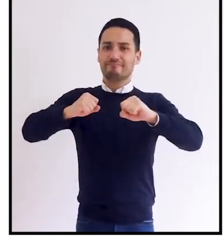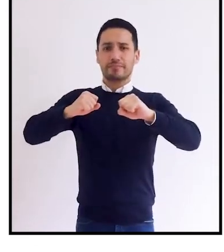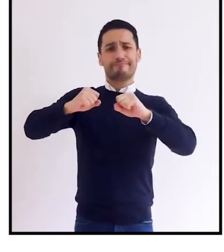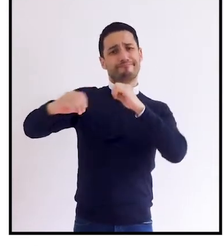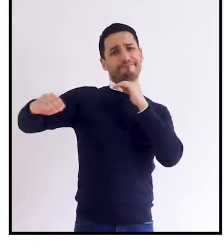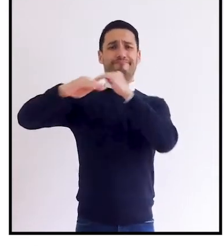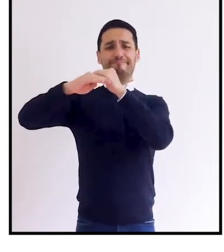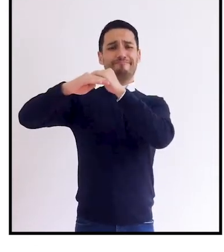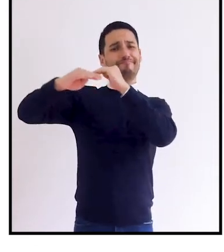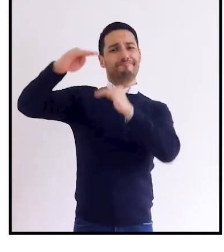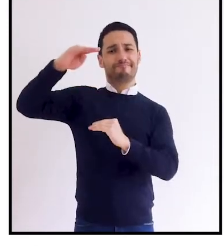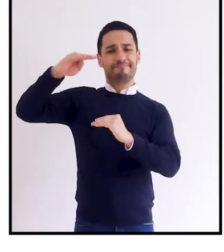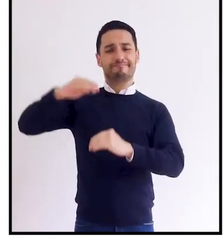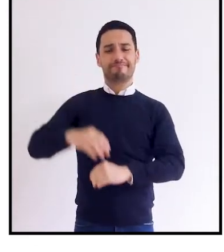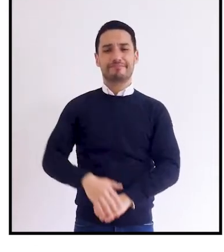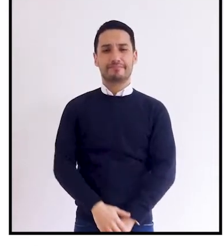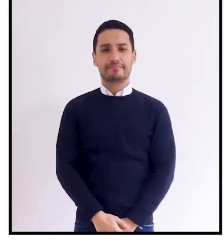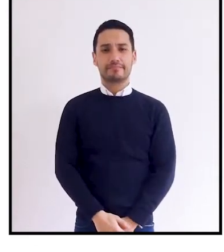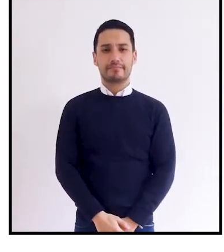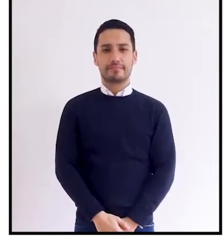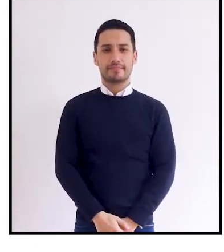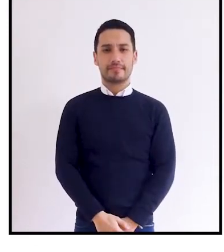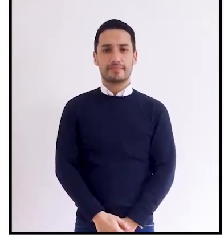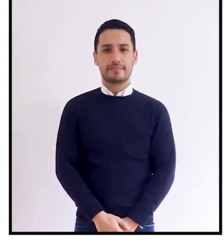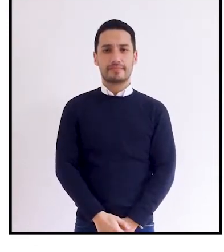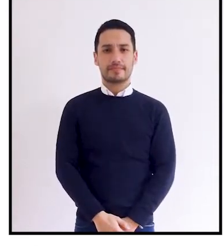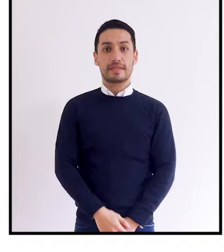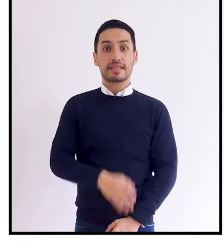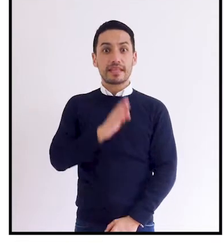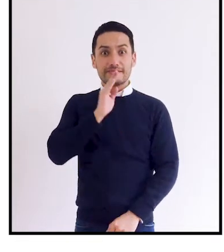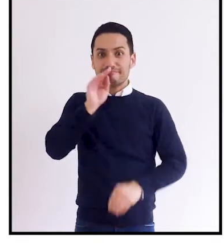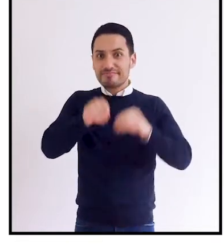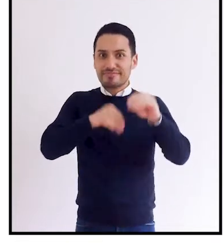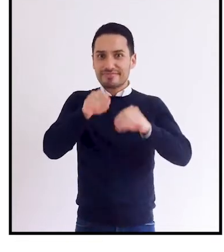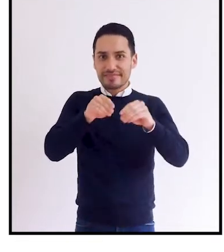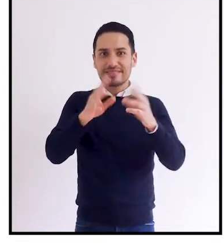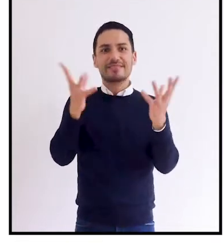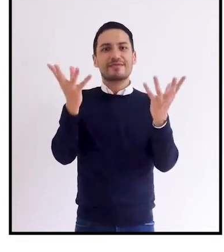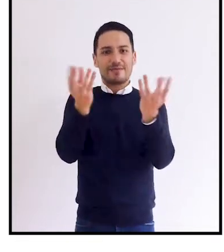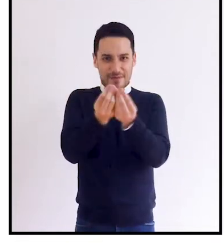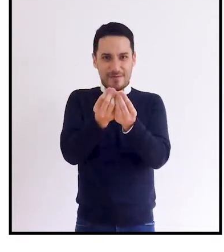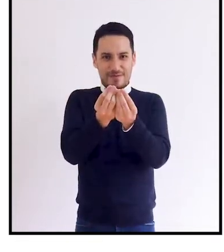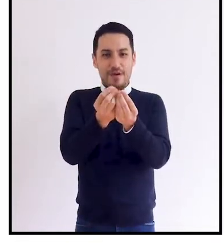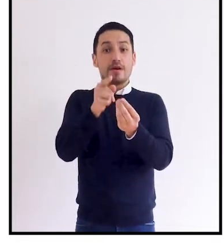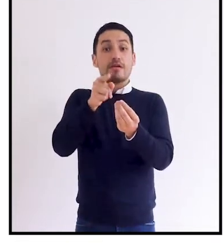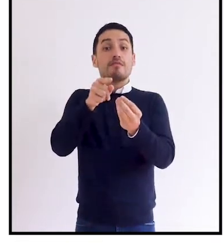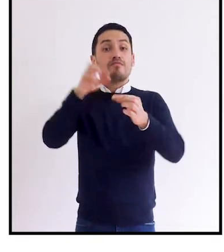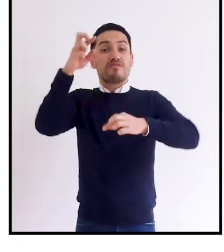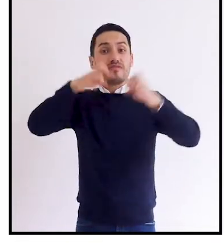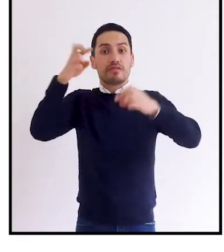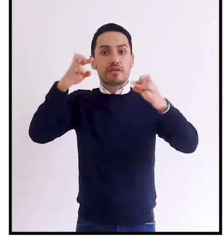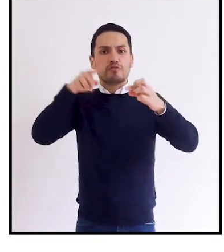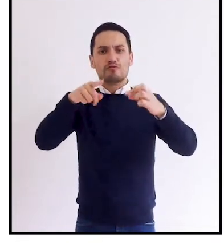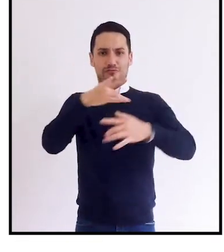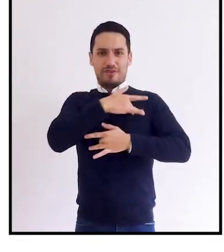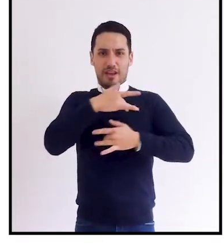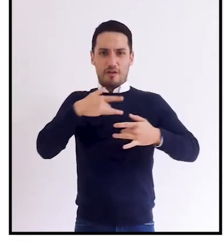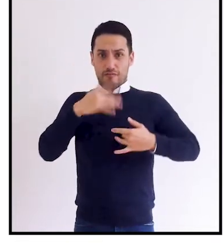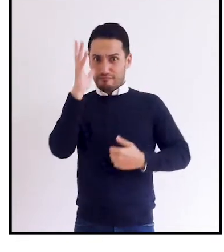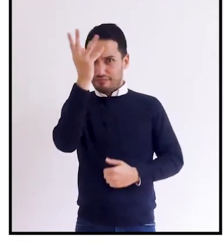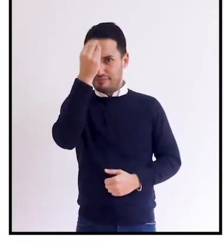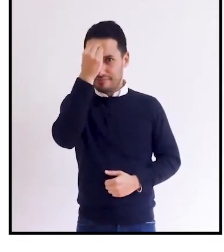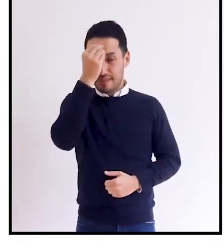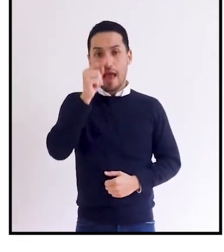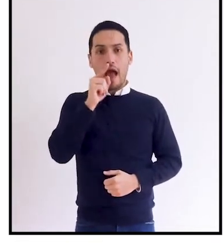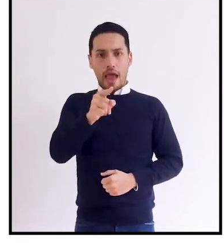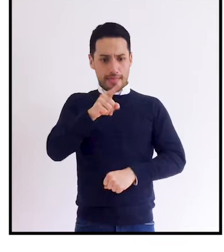de condiciones con las demás. Lo realiza un equipo multidisciplinario de profesionales de la salud, quienes en